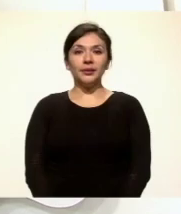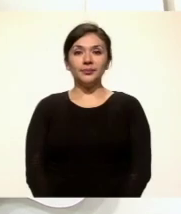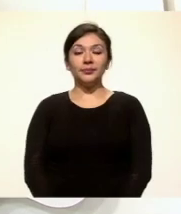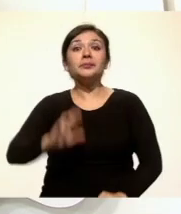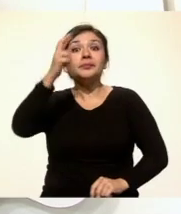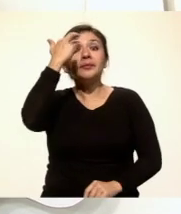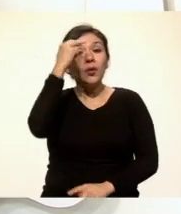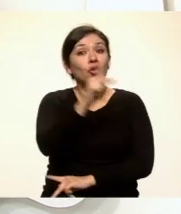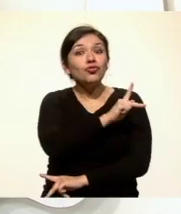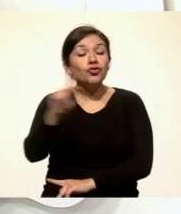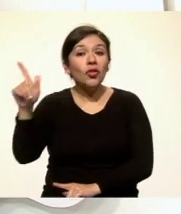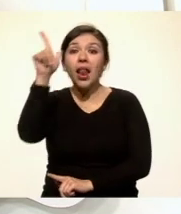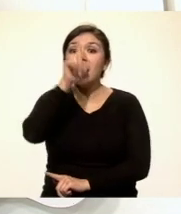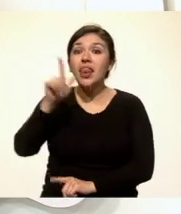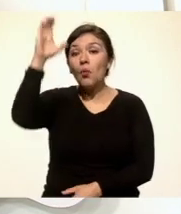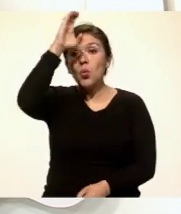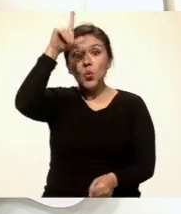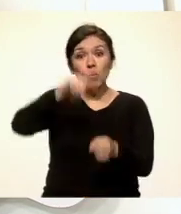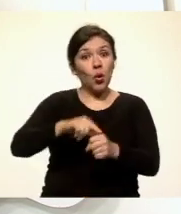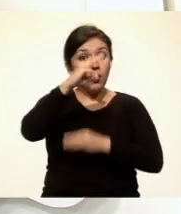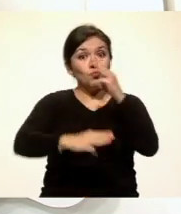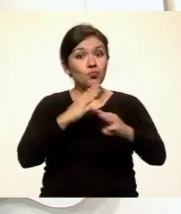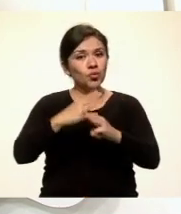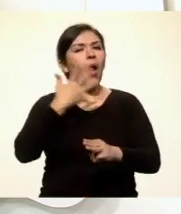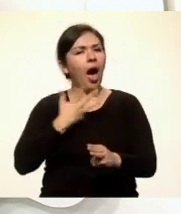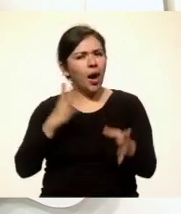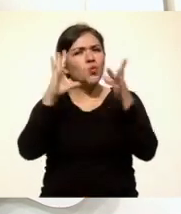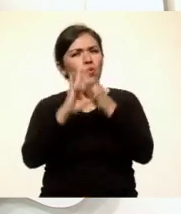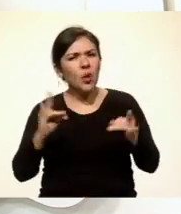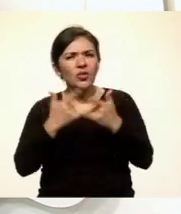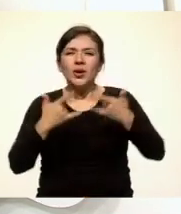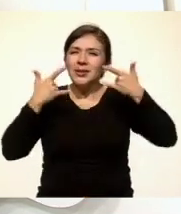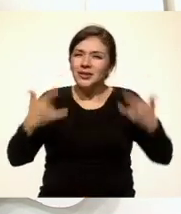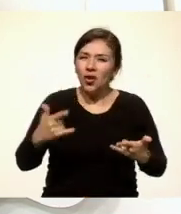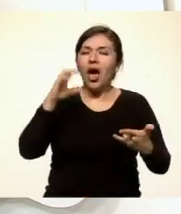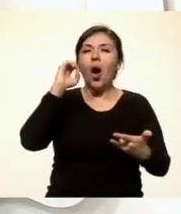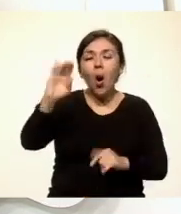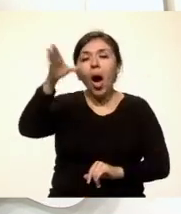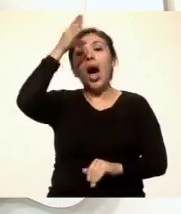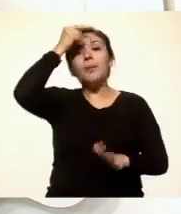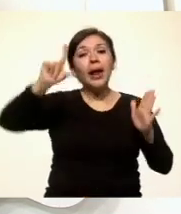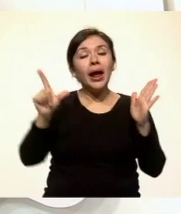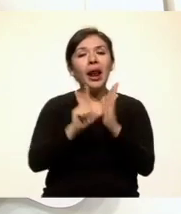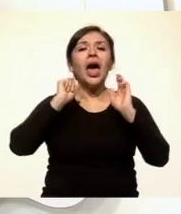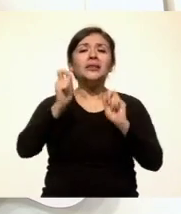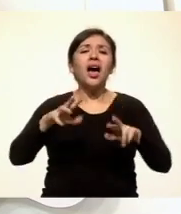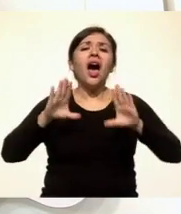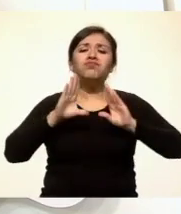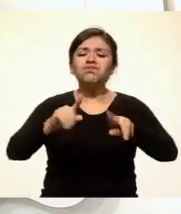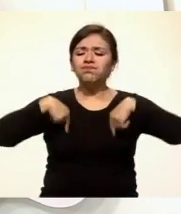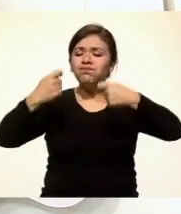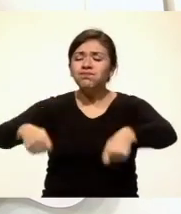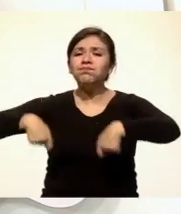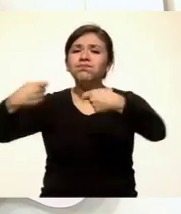Recuerda que en todas las lenguas y culturas del mundo, existen cuentos, leyendas o enseñanzas que son transmitidas por los